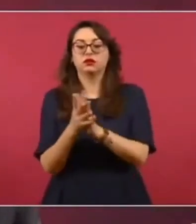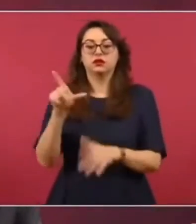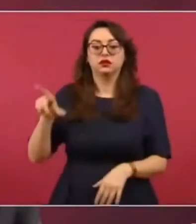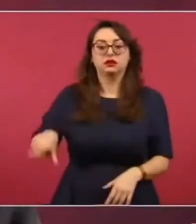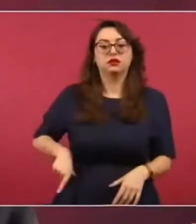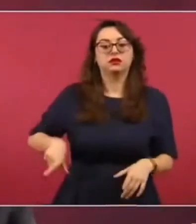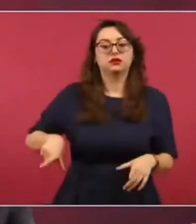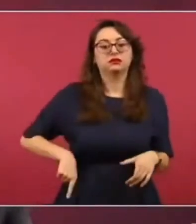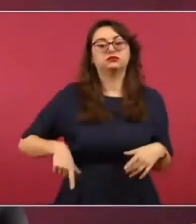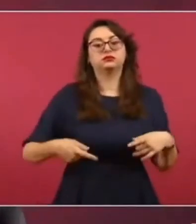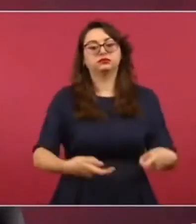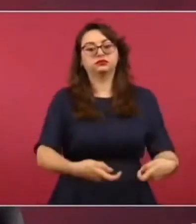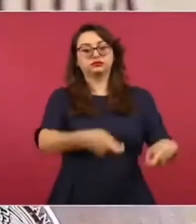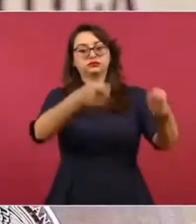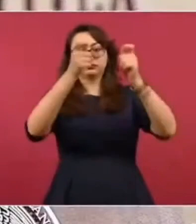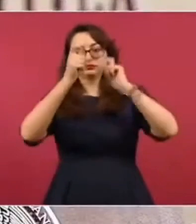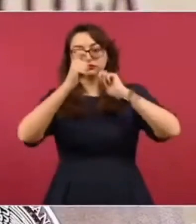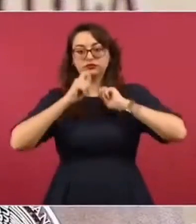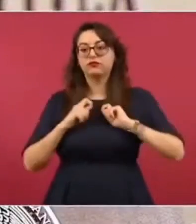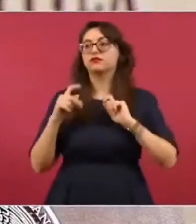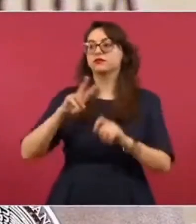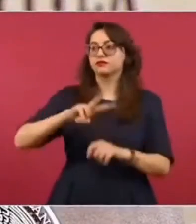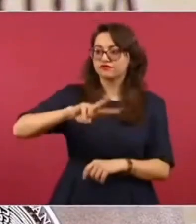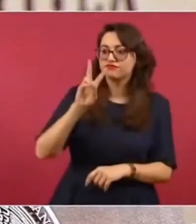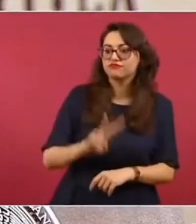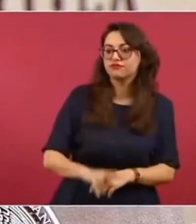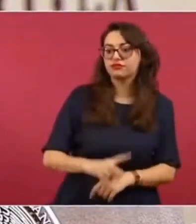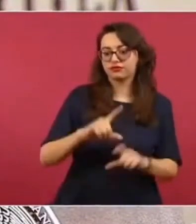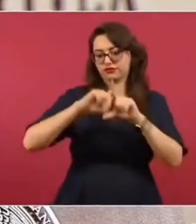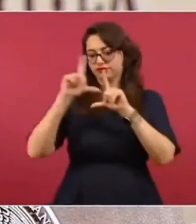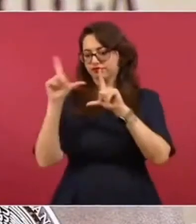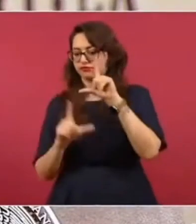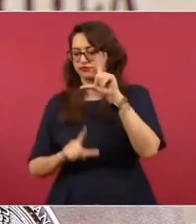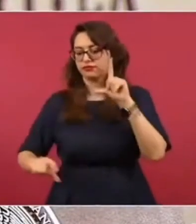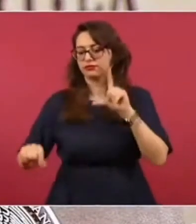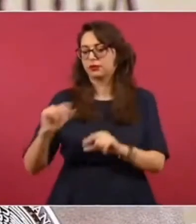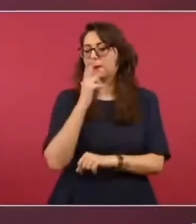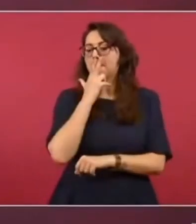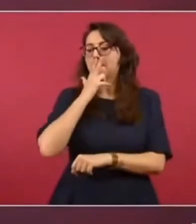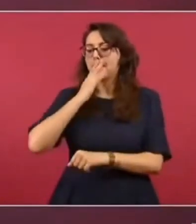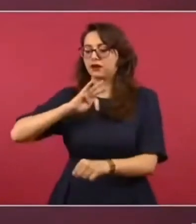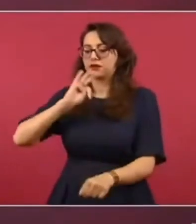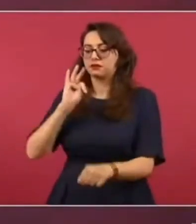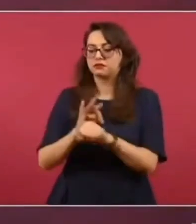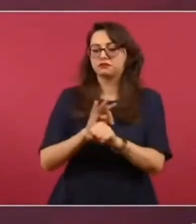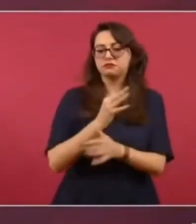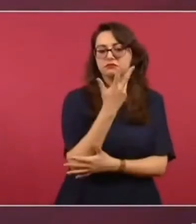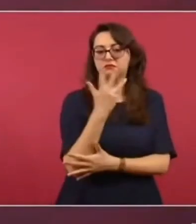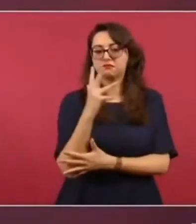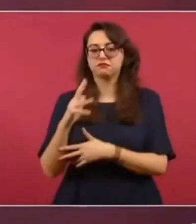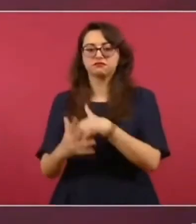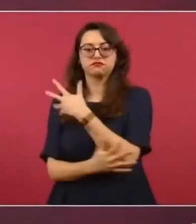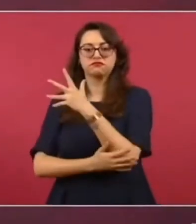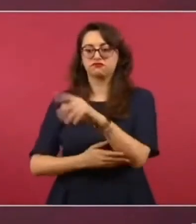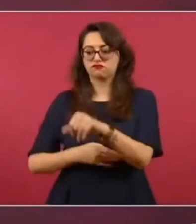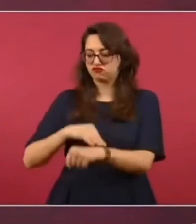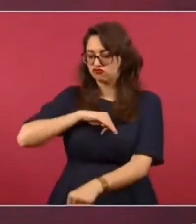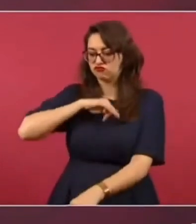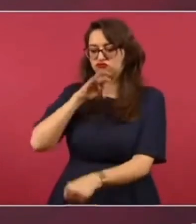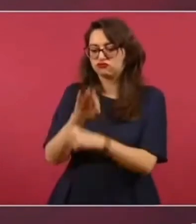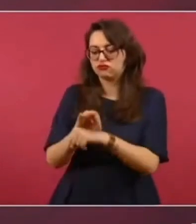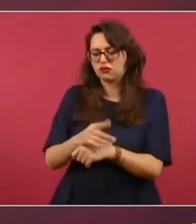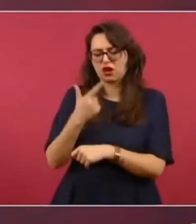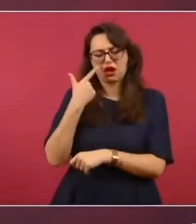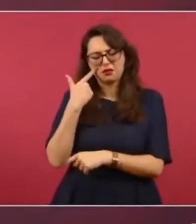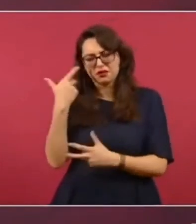preocupa por salvar, guardar la propiedad del pueblo mexicano, en este caso los recursos naturales, pues se tomó la decisión de